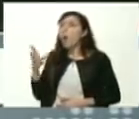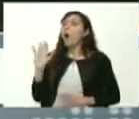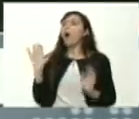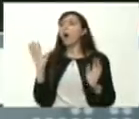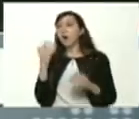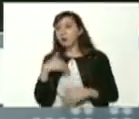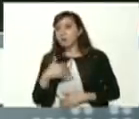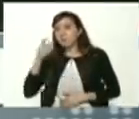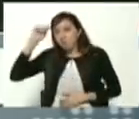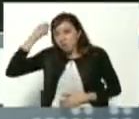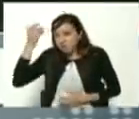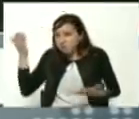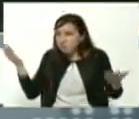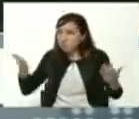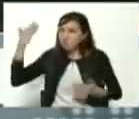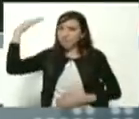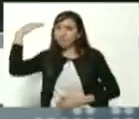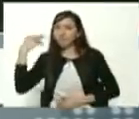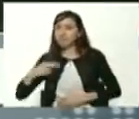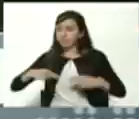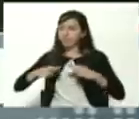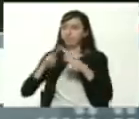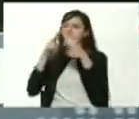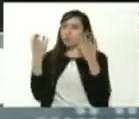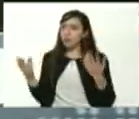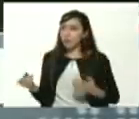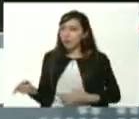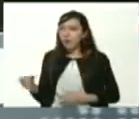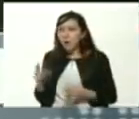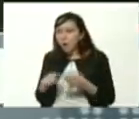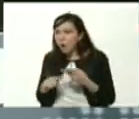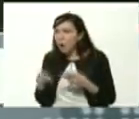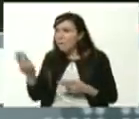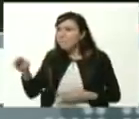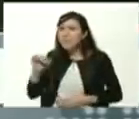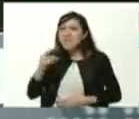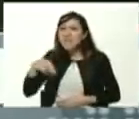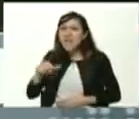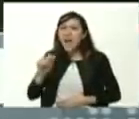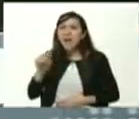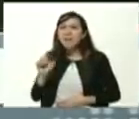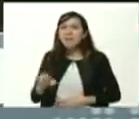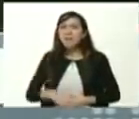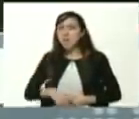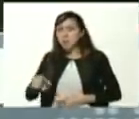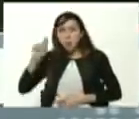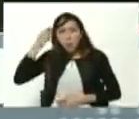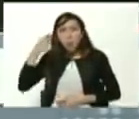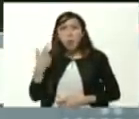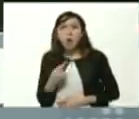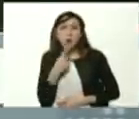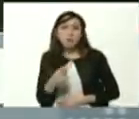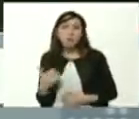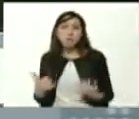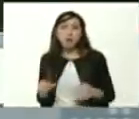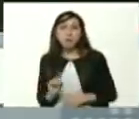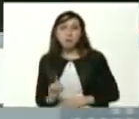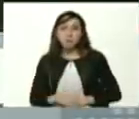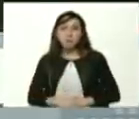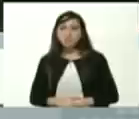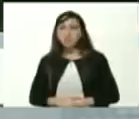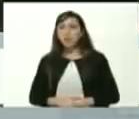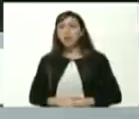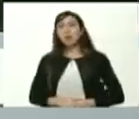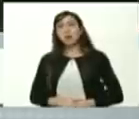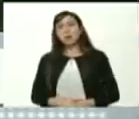acuerdo del año 89 Ernesto Wong el piñate te acuerdas no podemos decirlo ahorita piñate